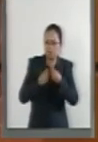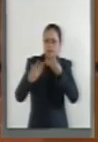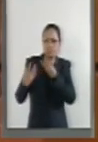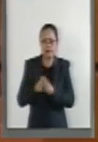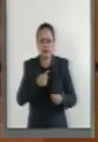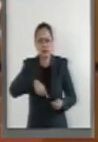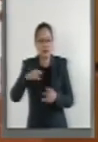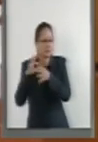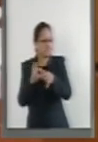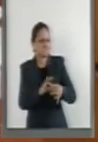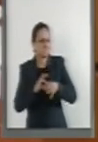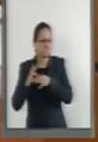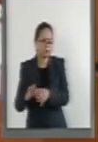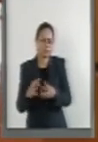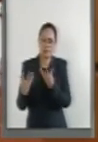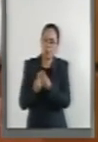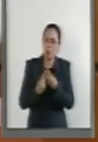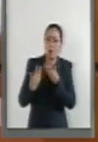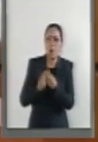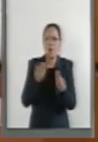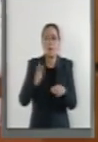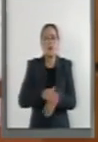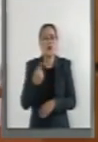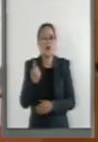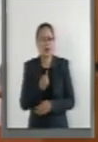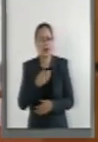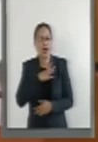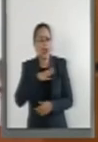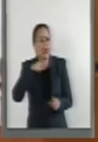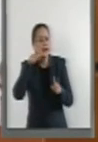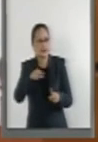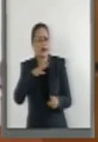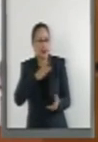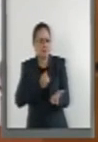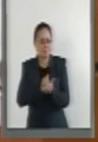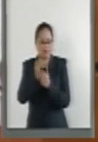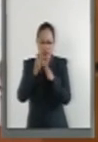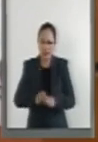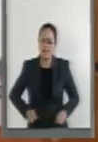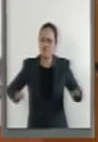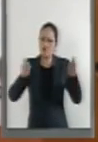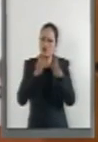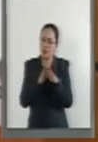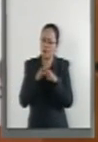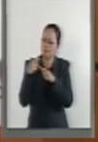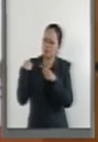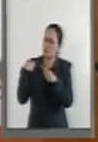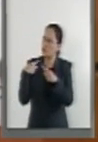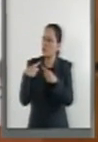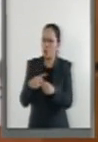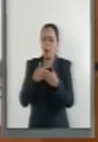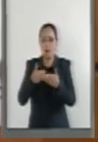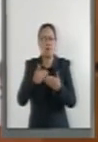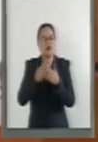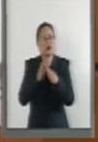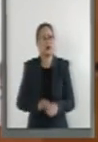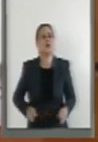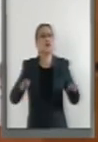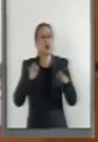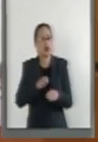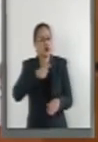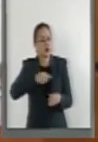solidarios unos con otros, porque nos encontramos ante una decisión histórica, a través de la cual podemos